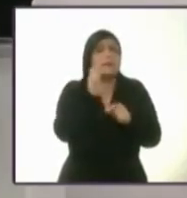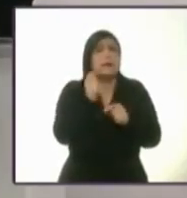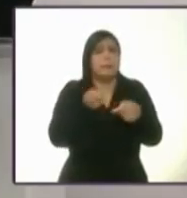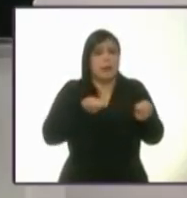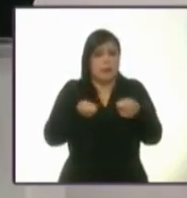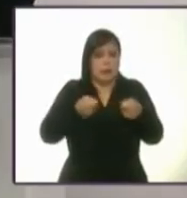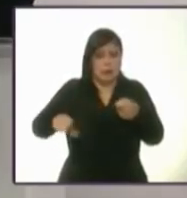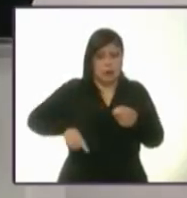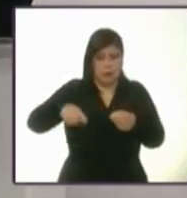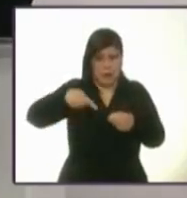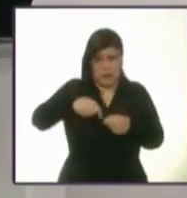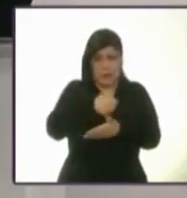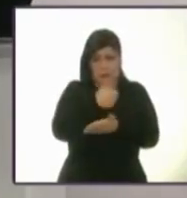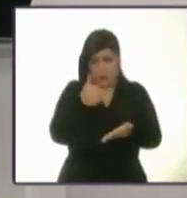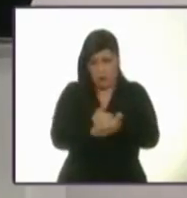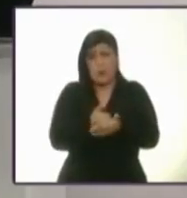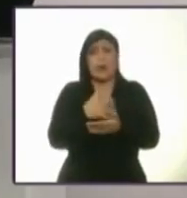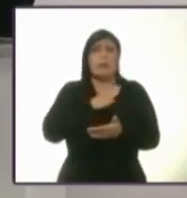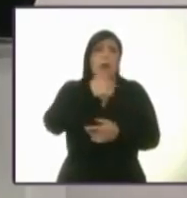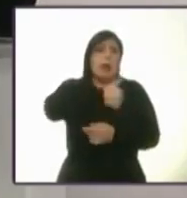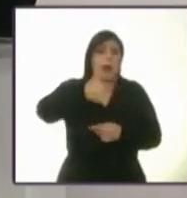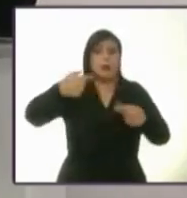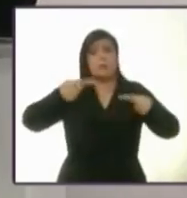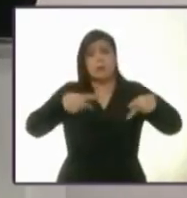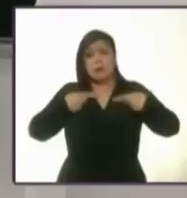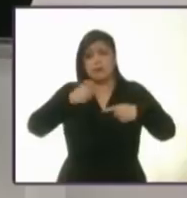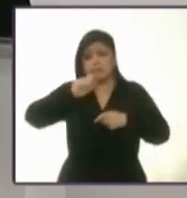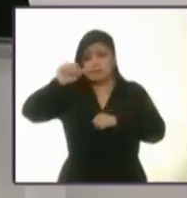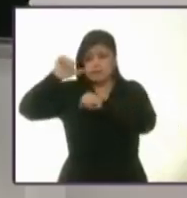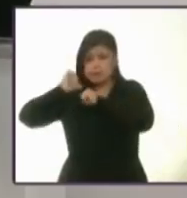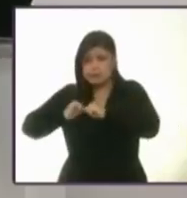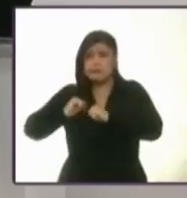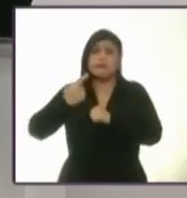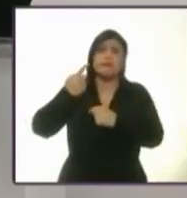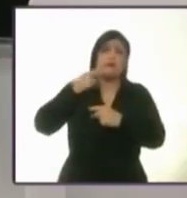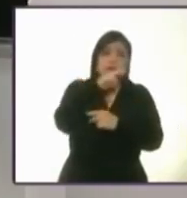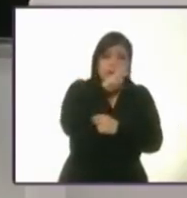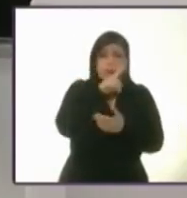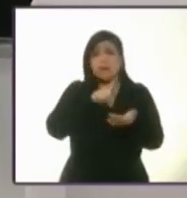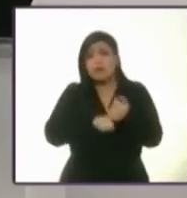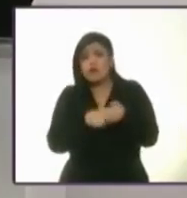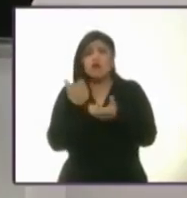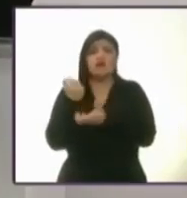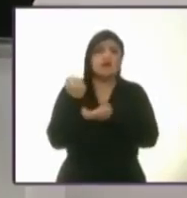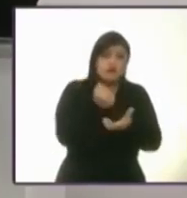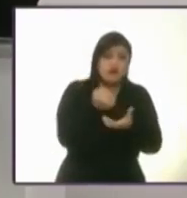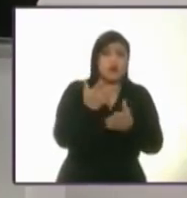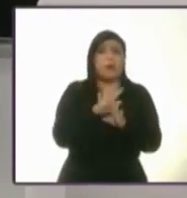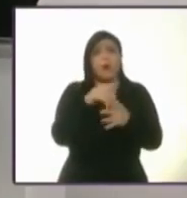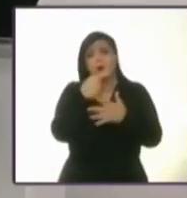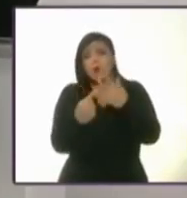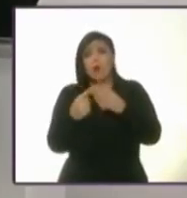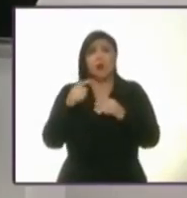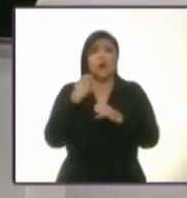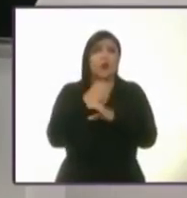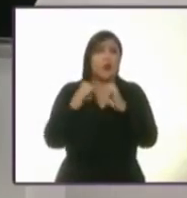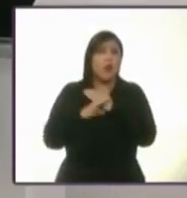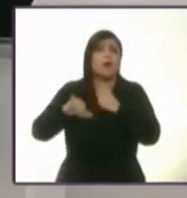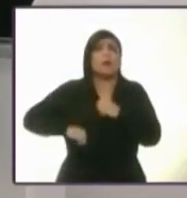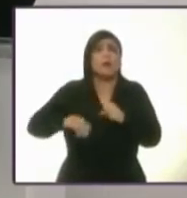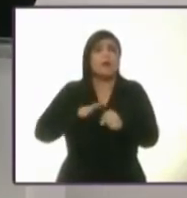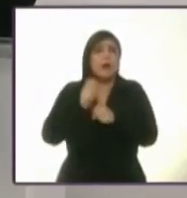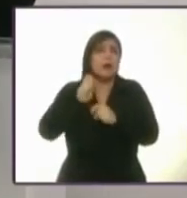metropolitana. Cada autoridad está preocupada por sus intereses, su presupuesto, en temas clave como